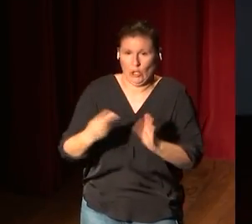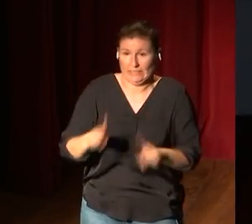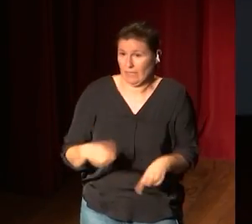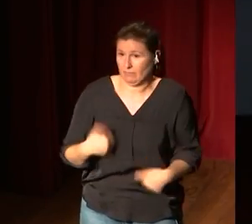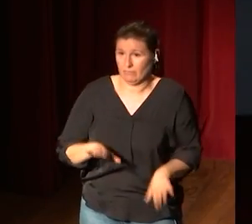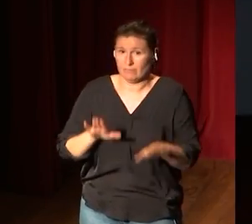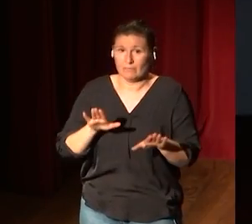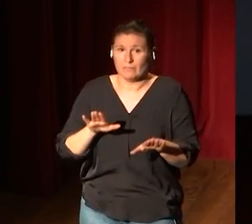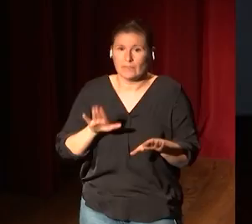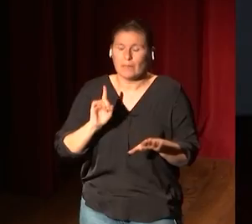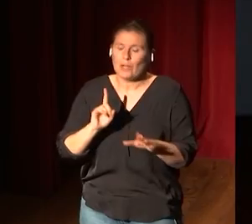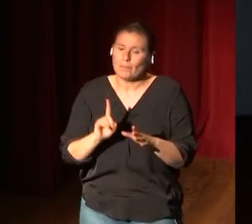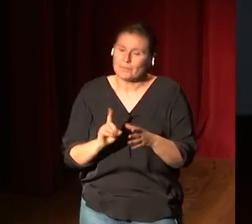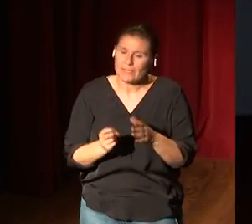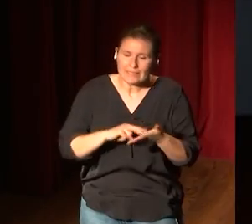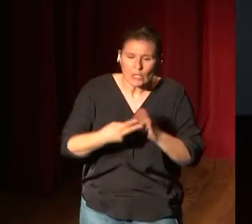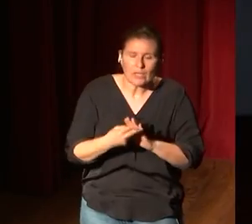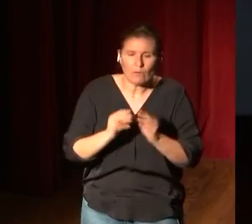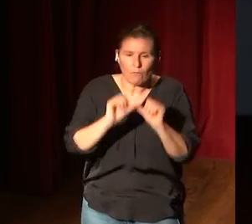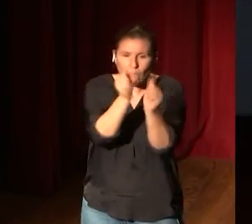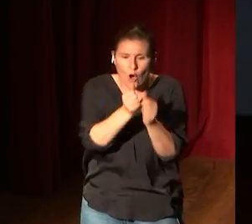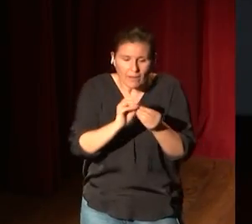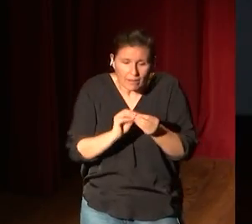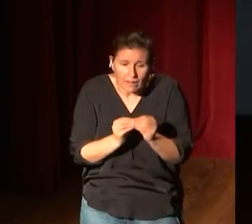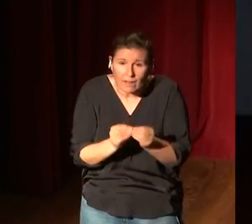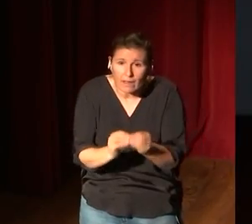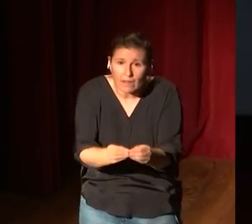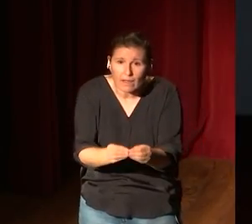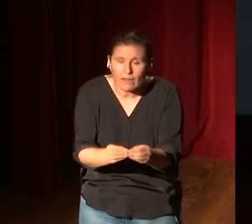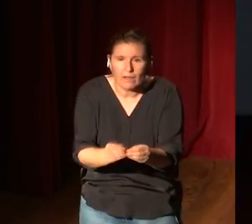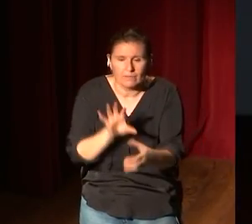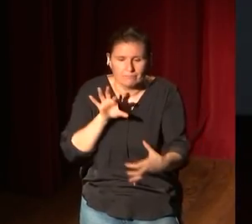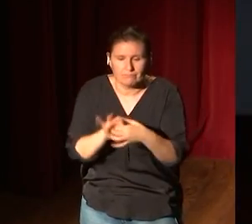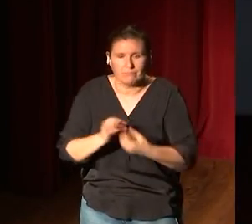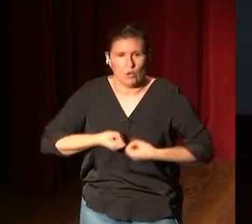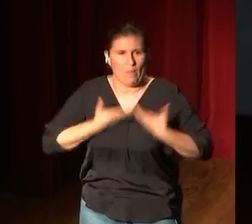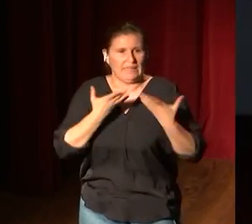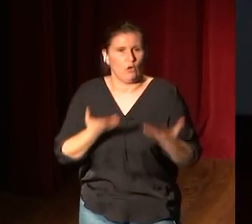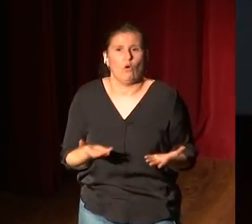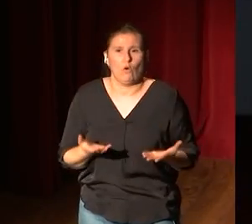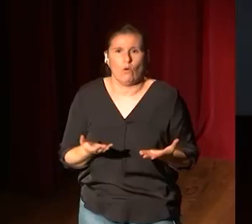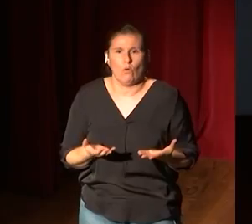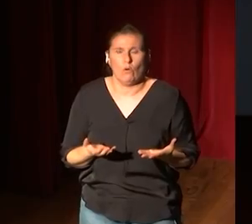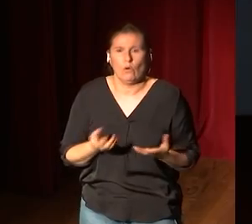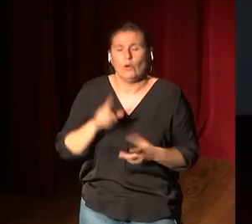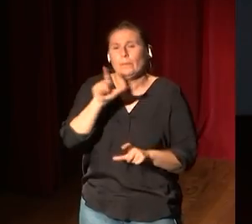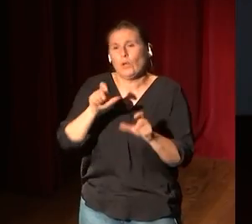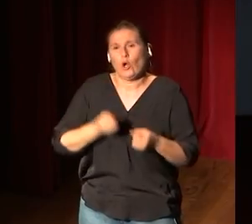entendida en su manera de producción es algo absolutamente romántico. Los románticos tienen un problema.